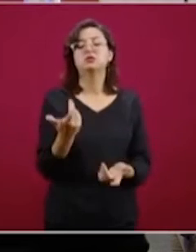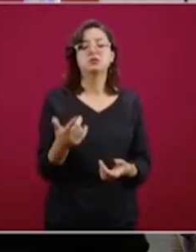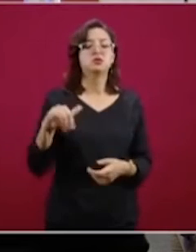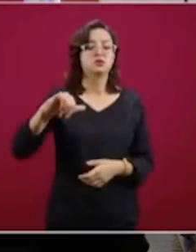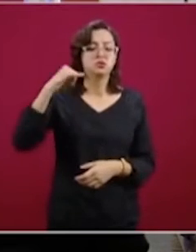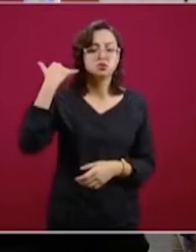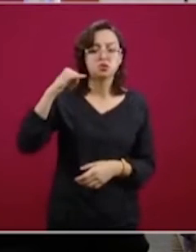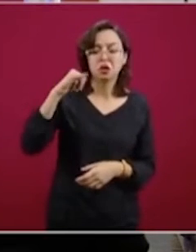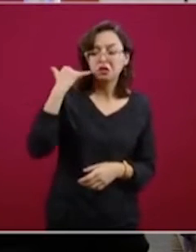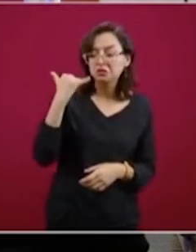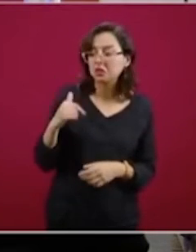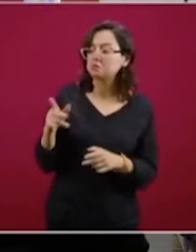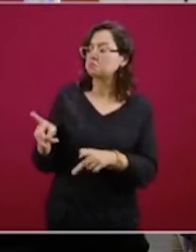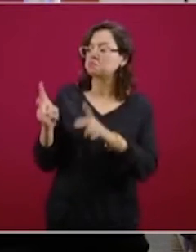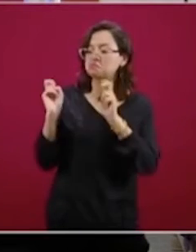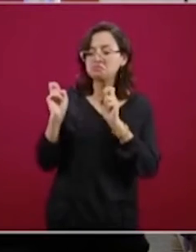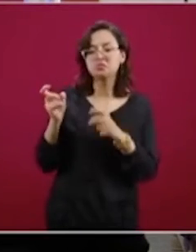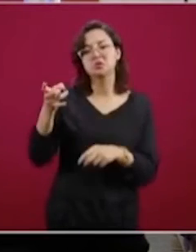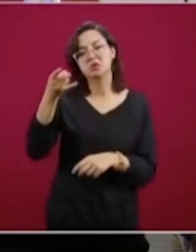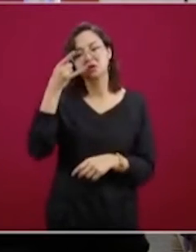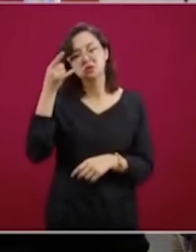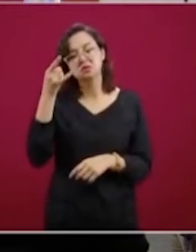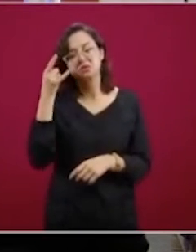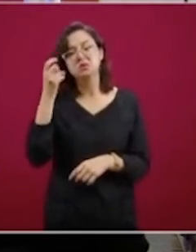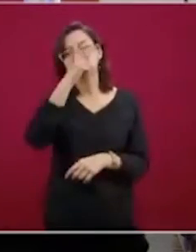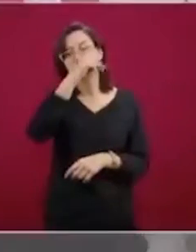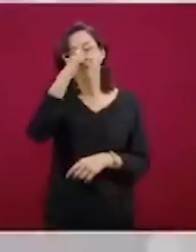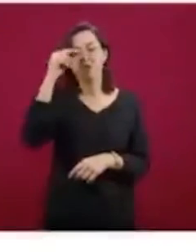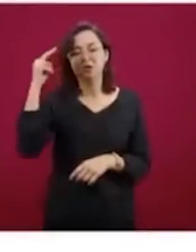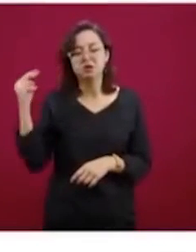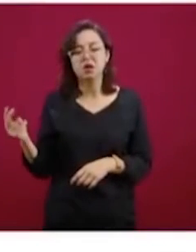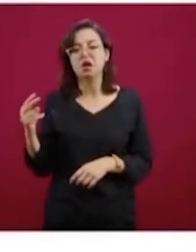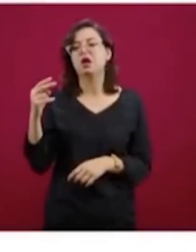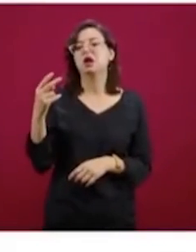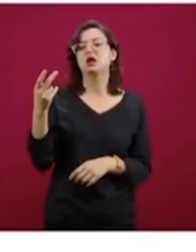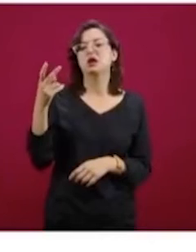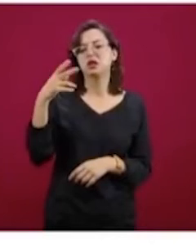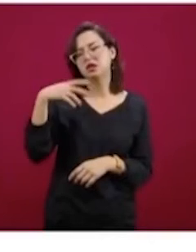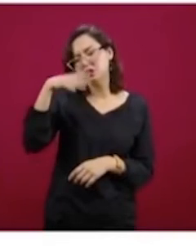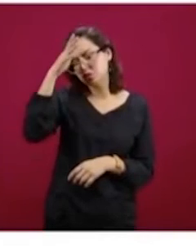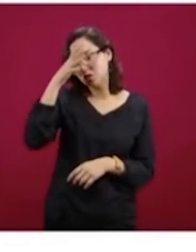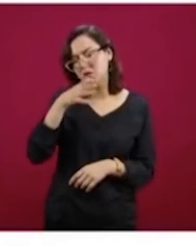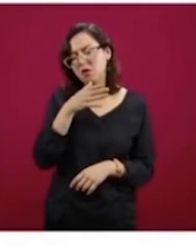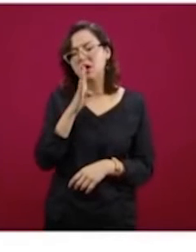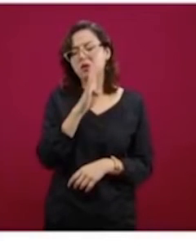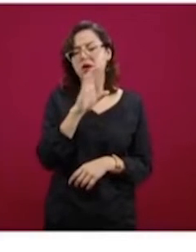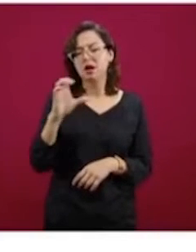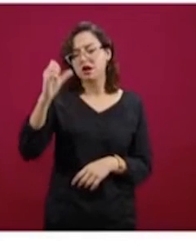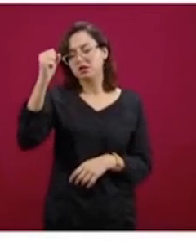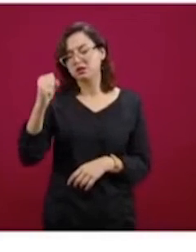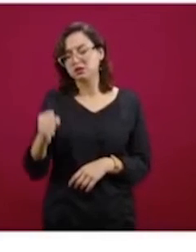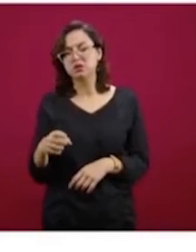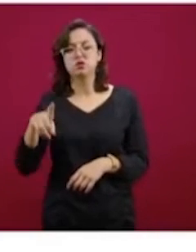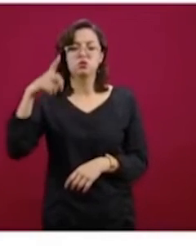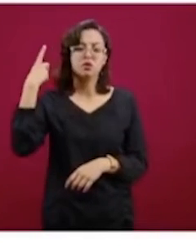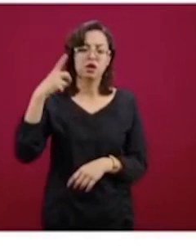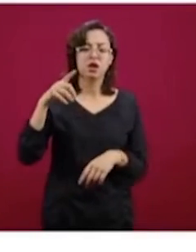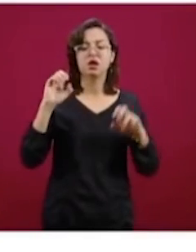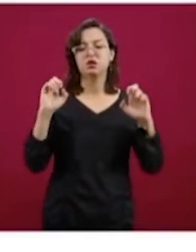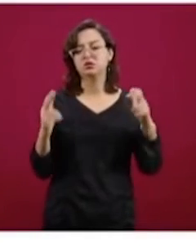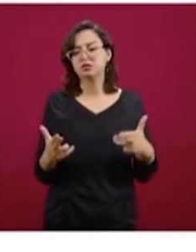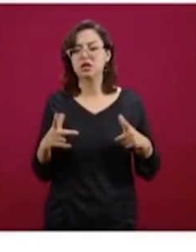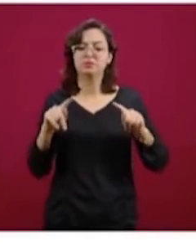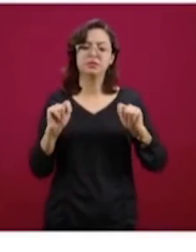Yucatán es francamente bajo, Campeche, Nayarit, Coahuila, Colima, Baja Sur nuevamente, Durango, Chiapas,